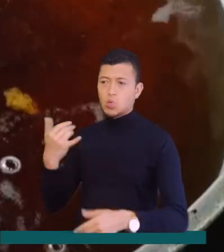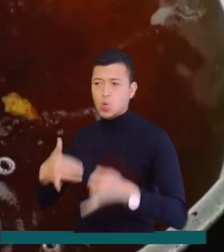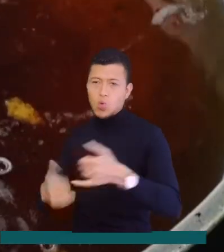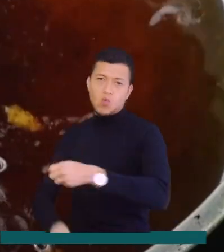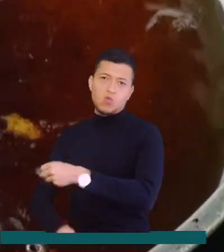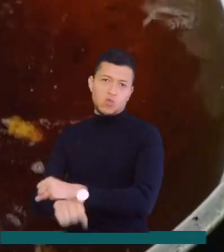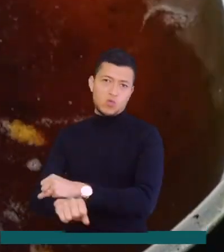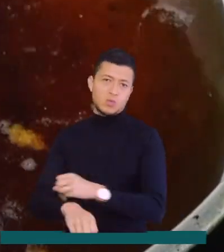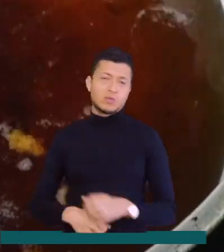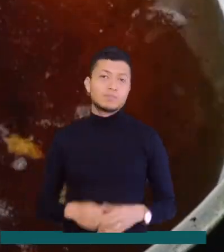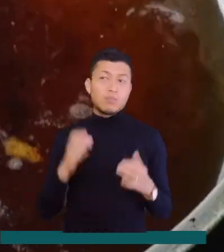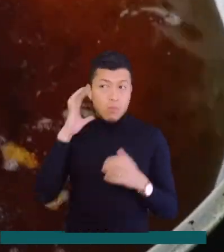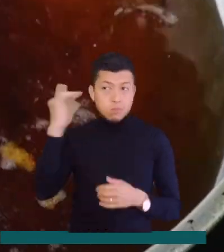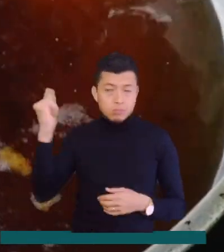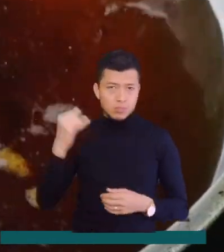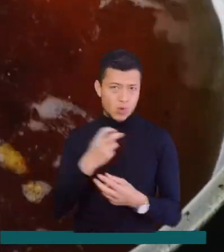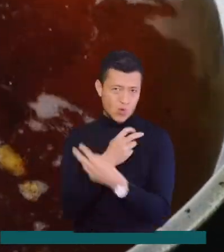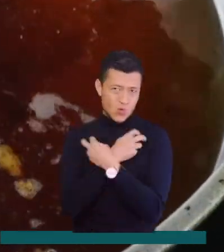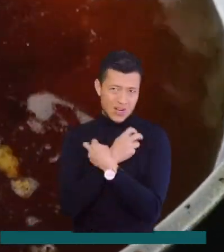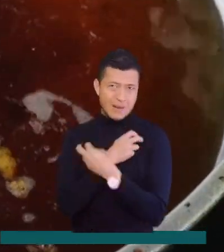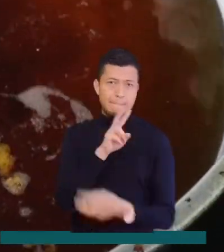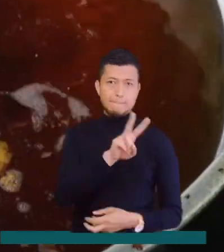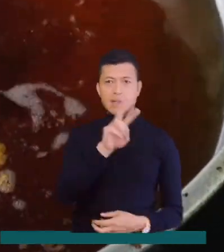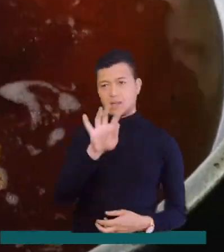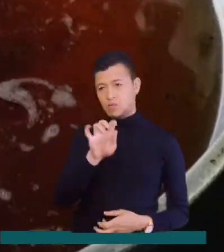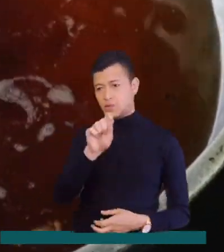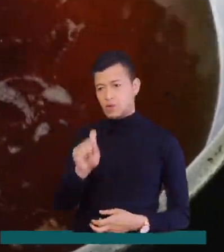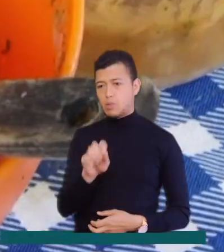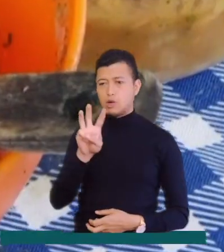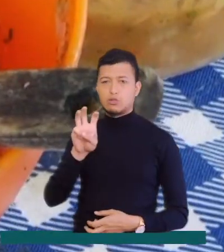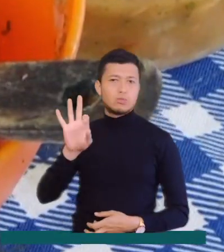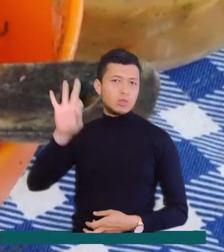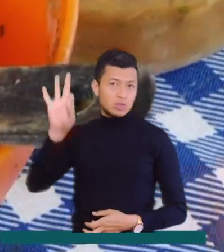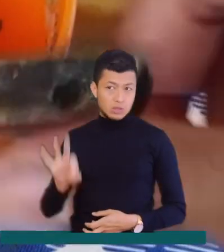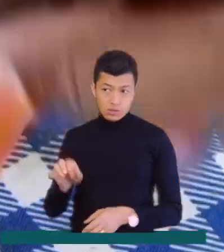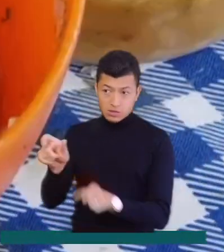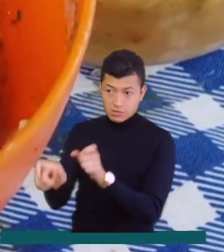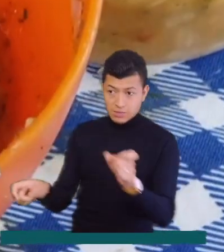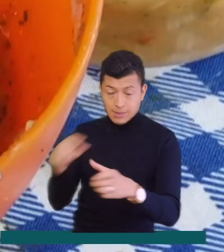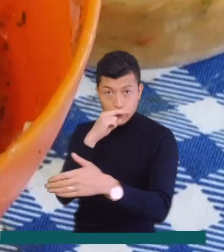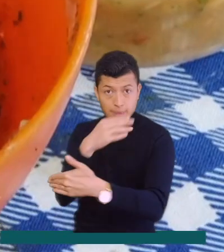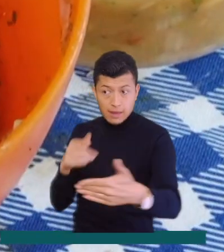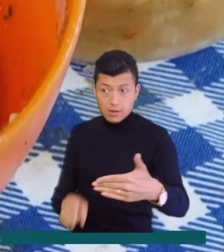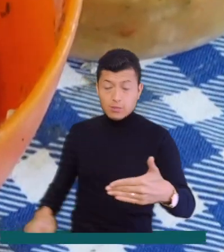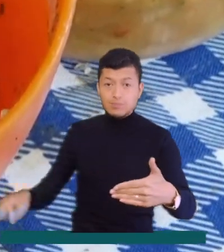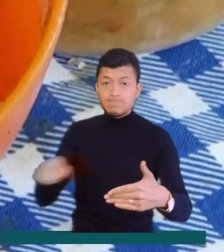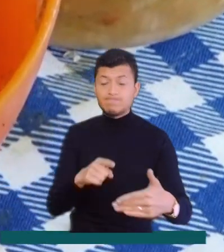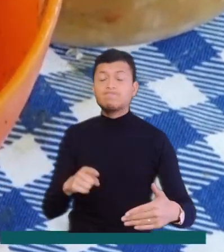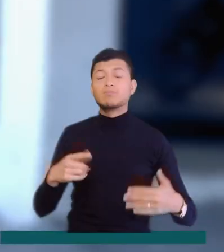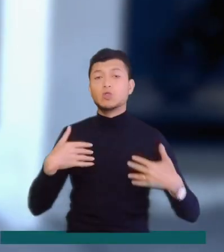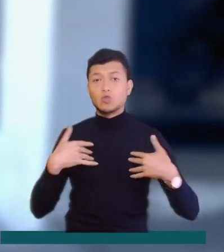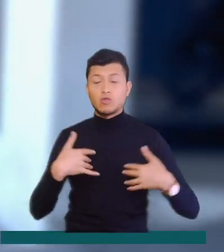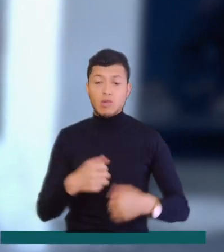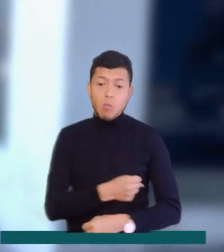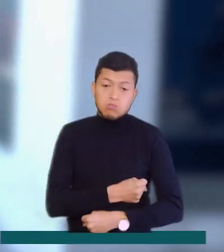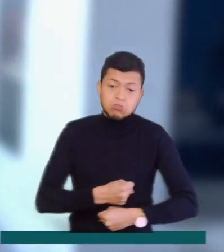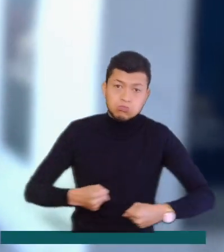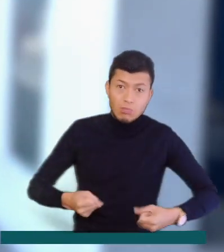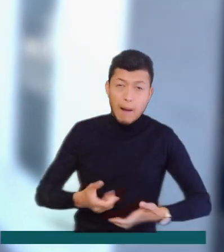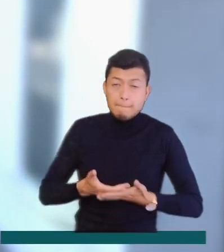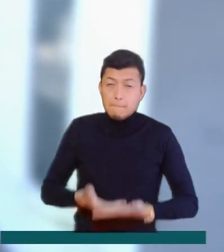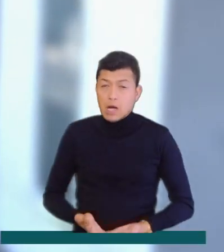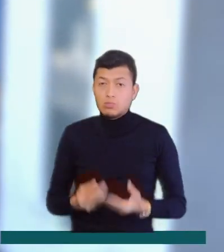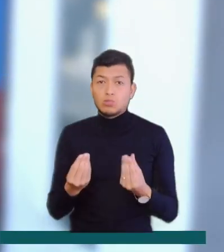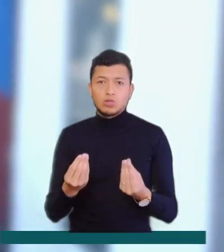fútbol. Actualmente en el departamento de Huila, el 29,8% de la población infantil sufre de obesidad o